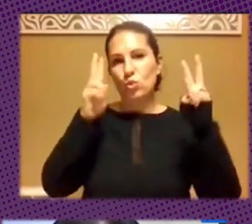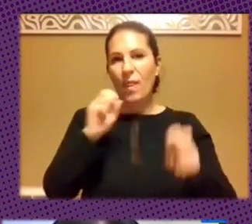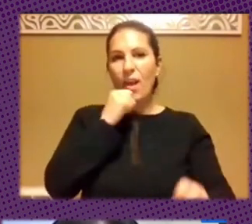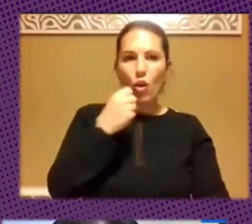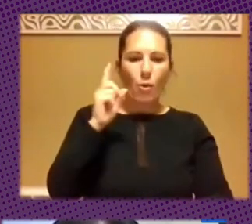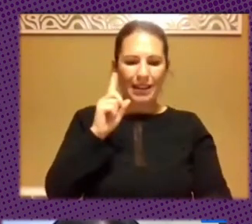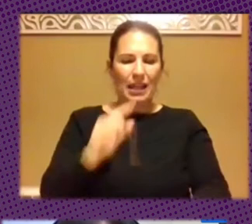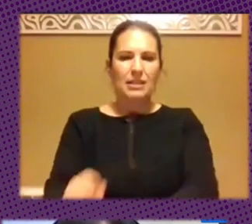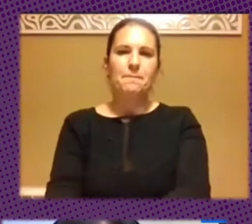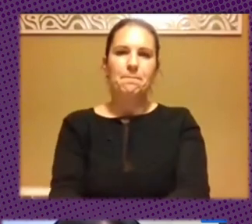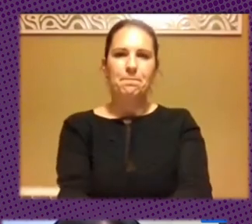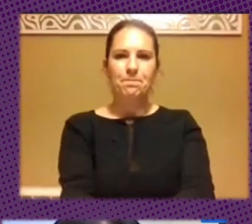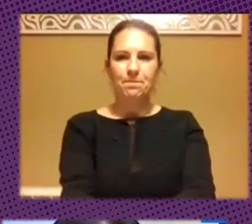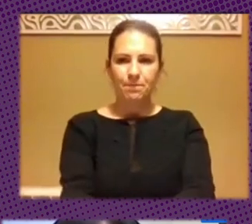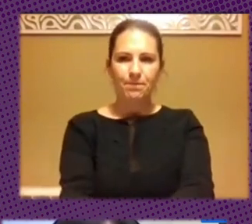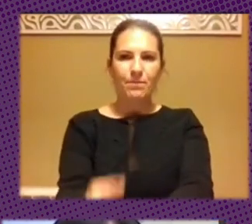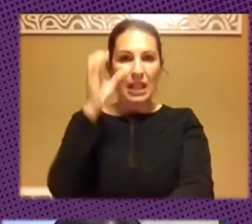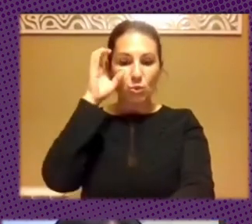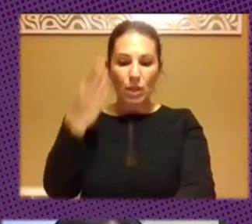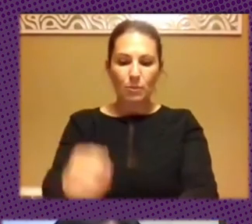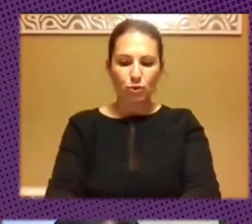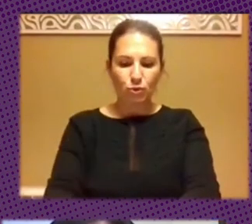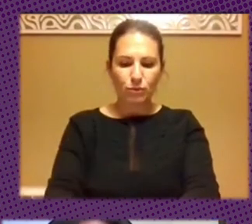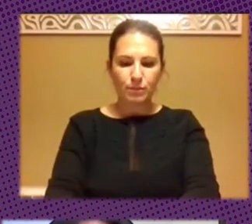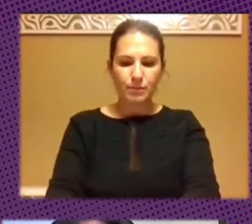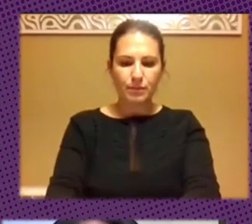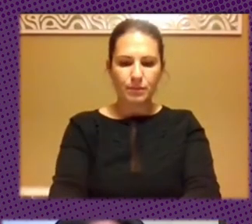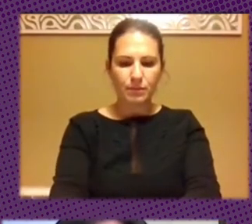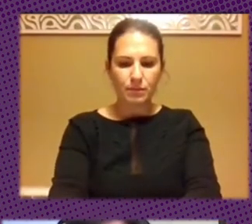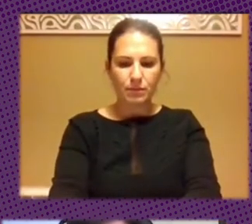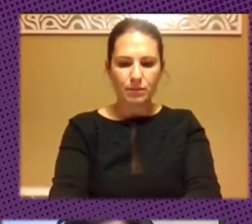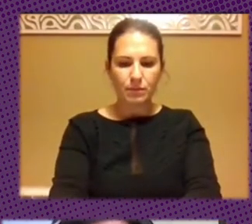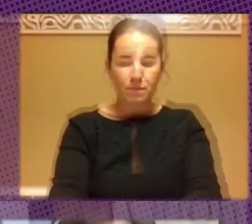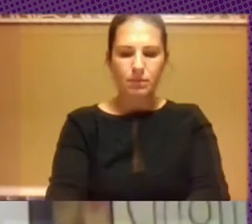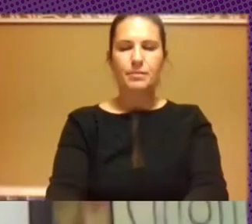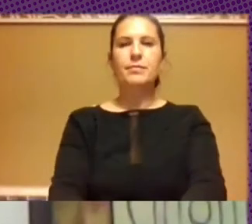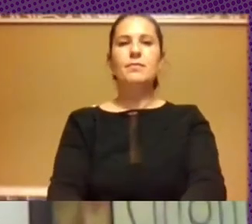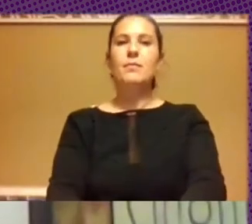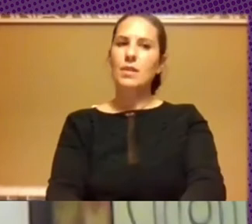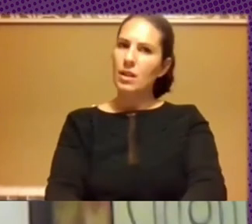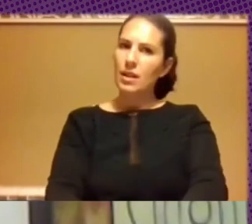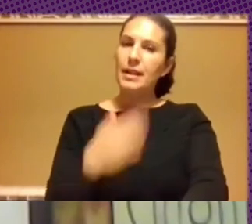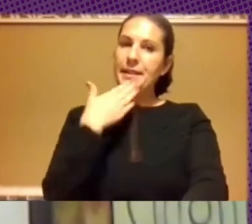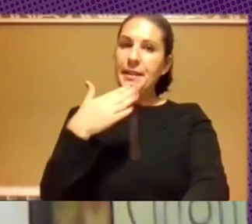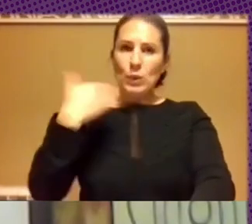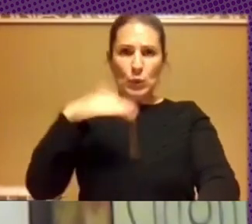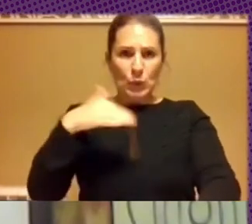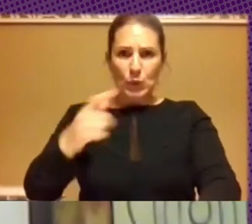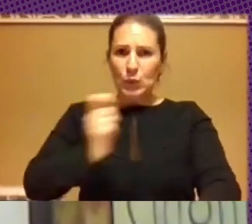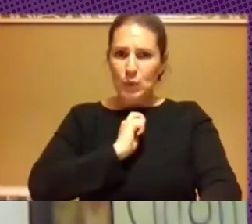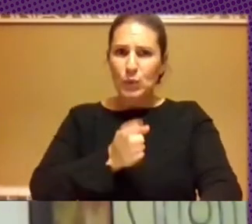así que bueno escuchamos tu opinión bueno gracias dificilísima la pusiste Julián